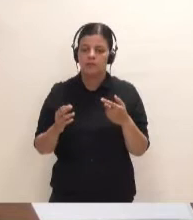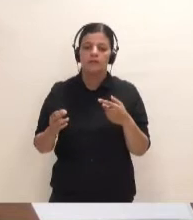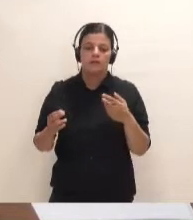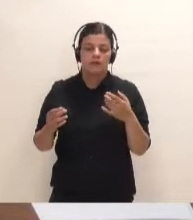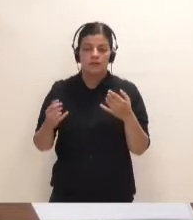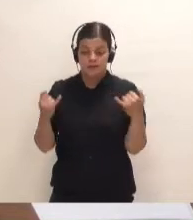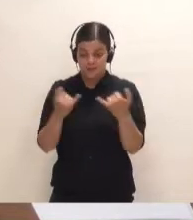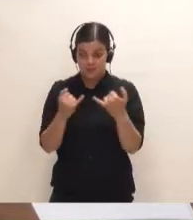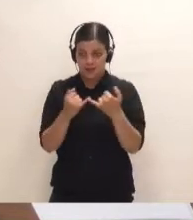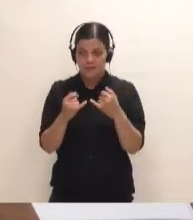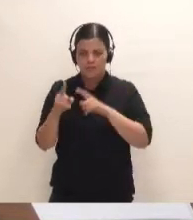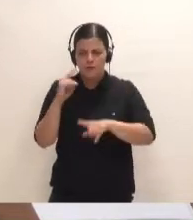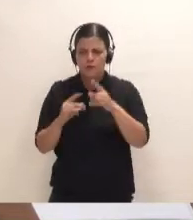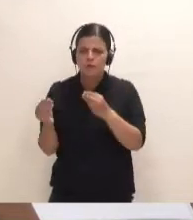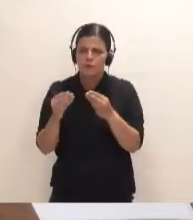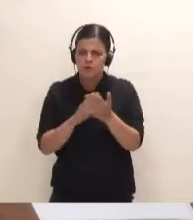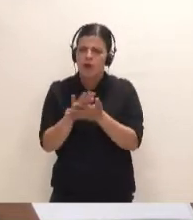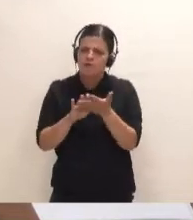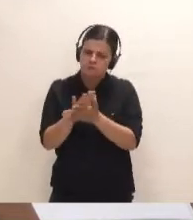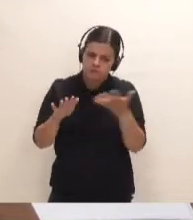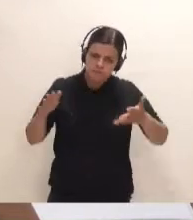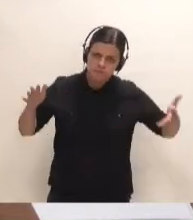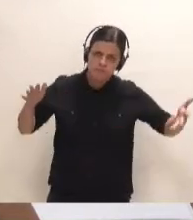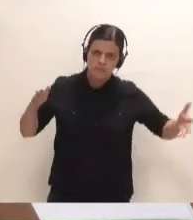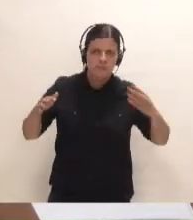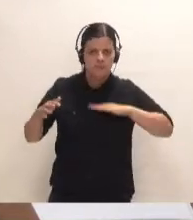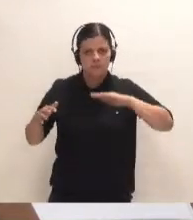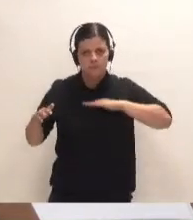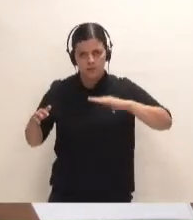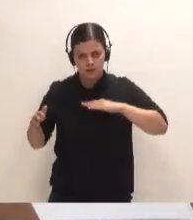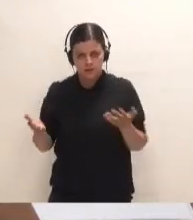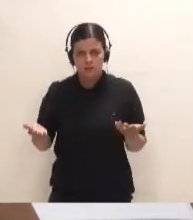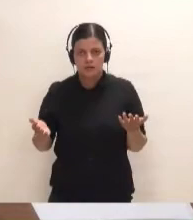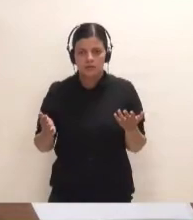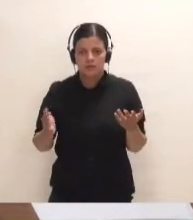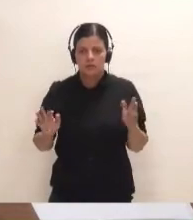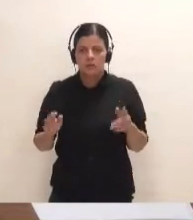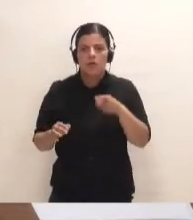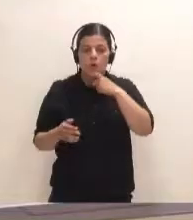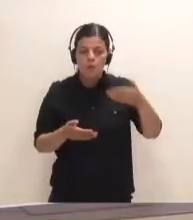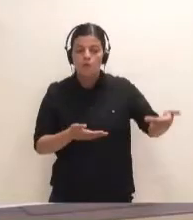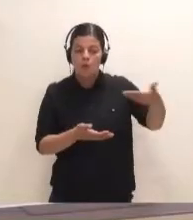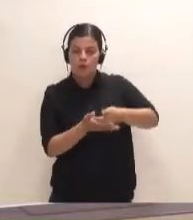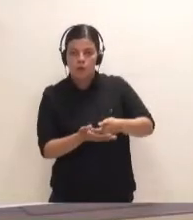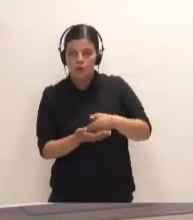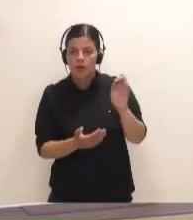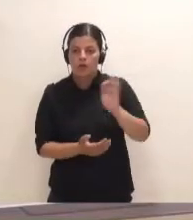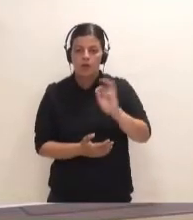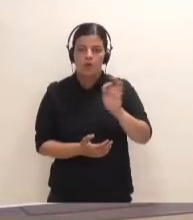de la isla de Tenerife que se han tratado aquí de manera extensa. Que la forma sea mediante emociones o sea mediante